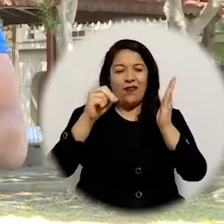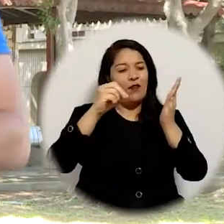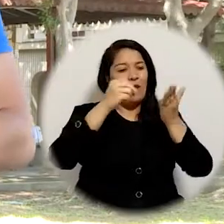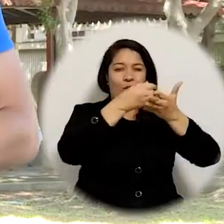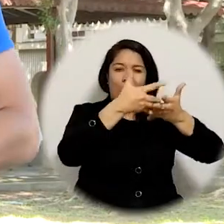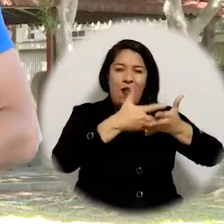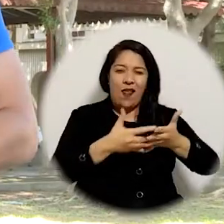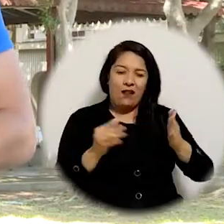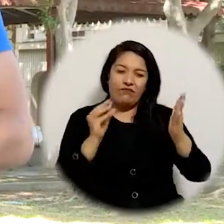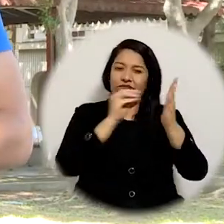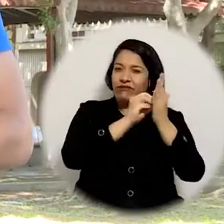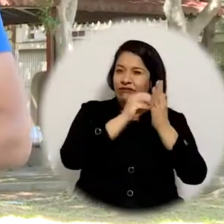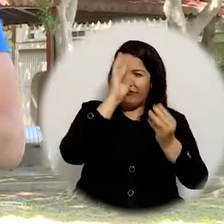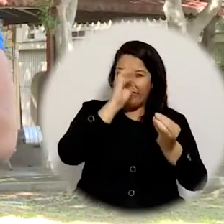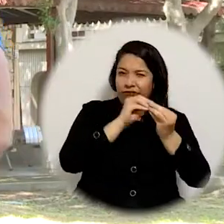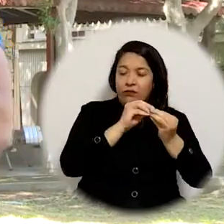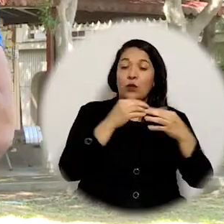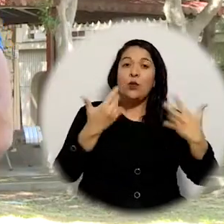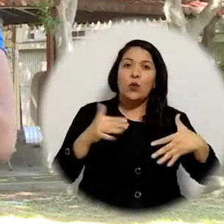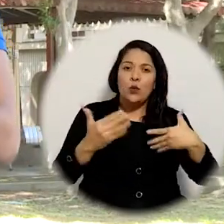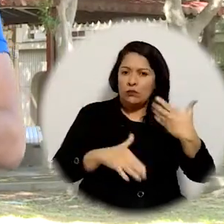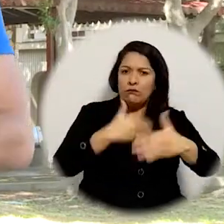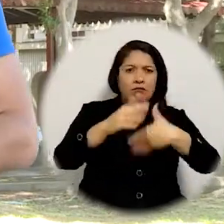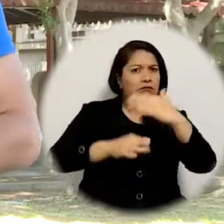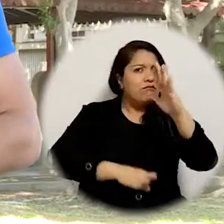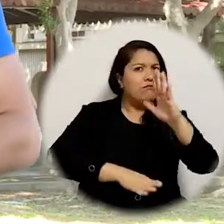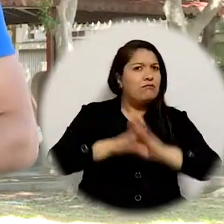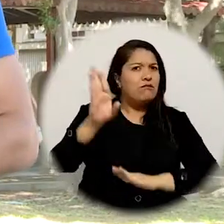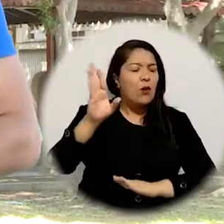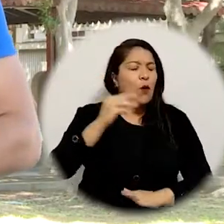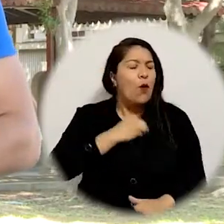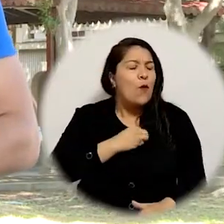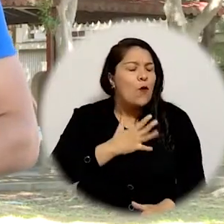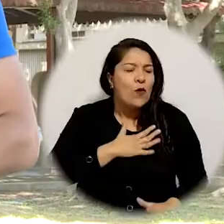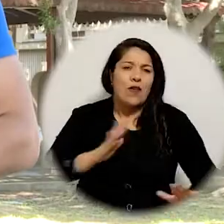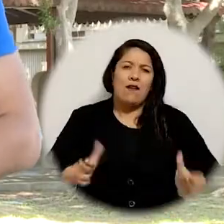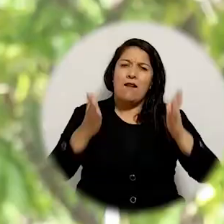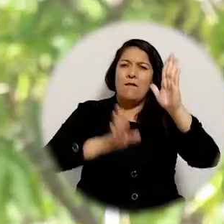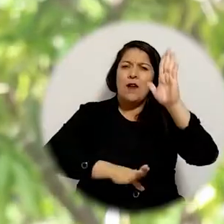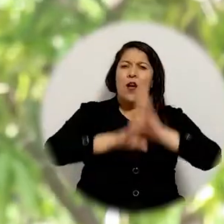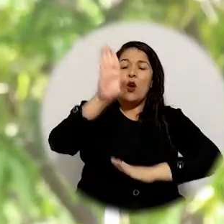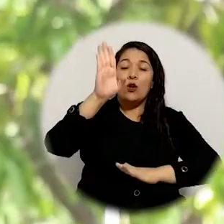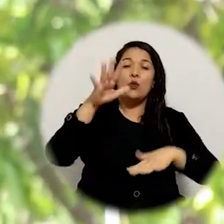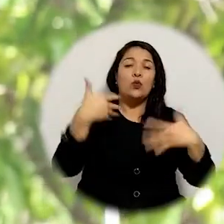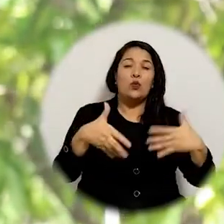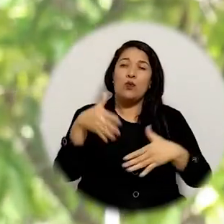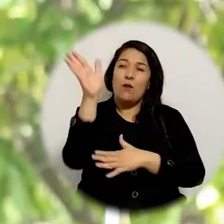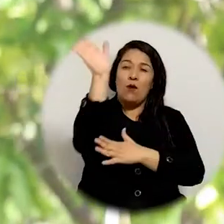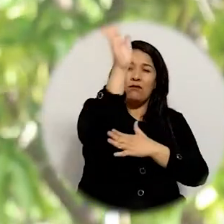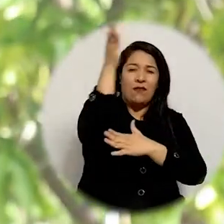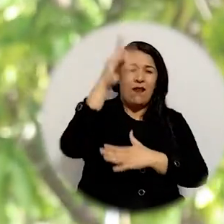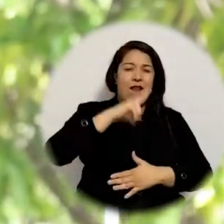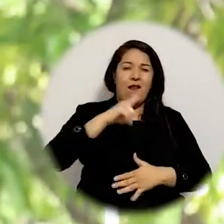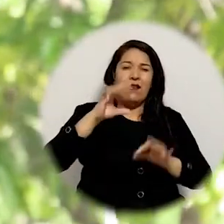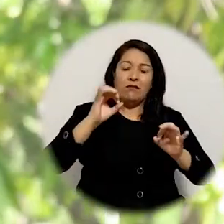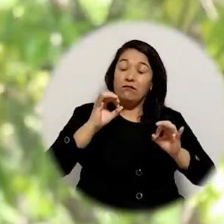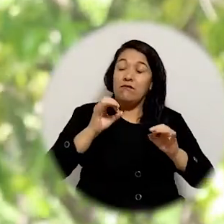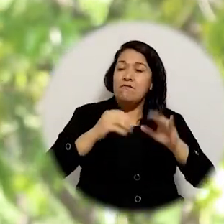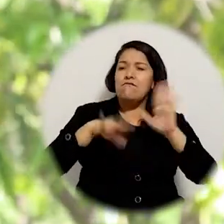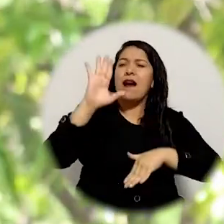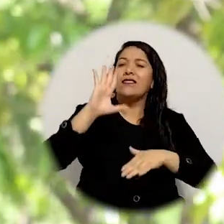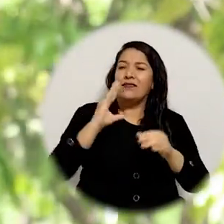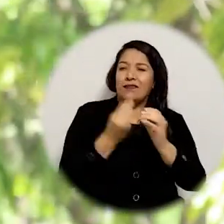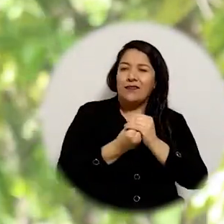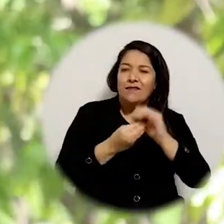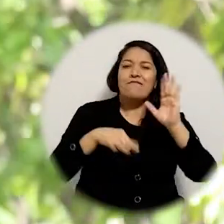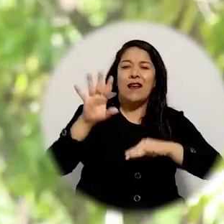inicia un nuevo periodo de retos, oportunidades de crecimiento y proyección académica con la bandera de una universidad aún más